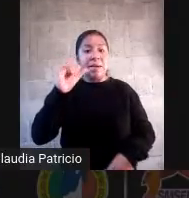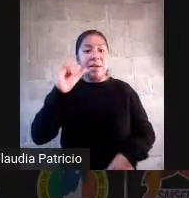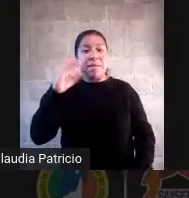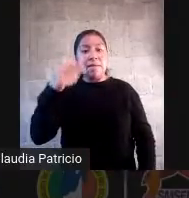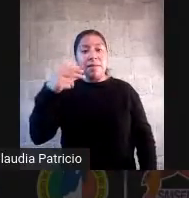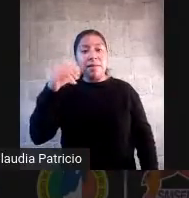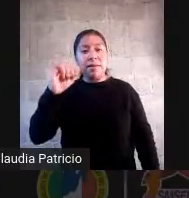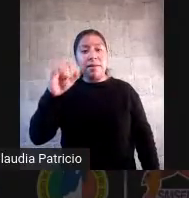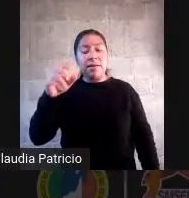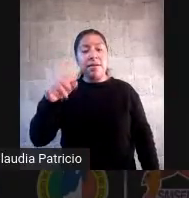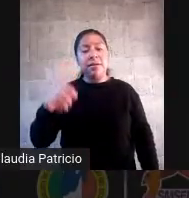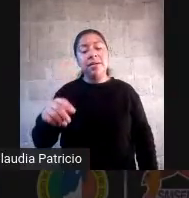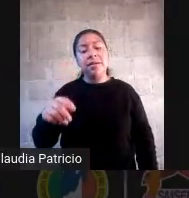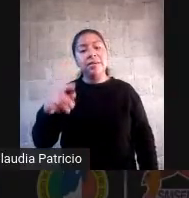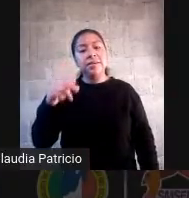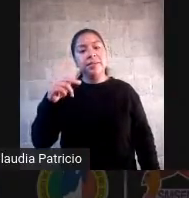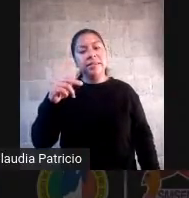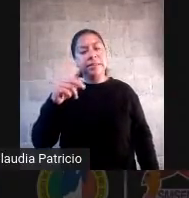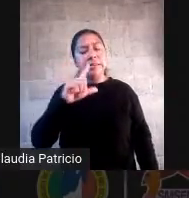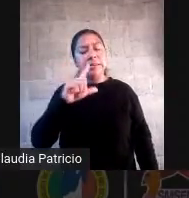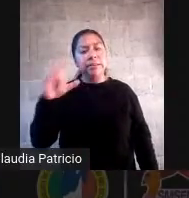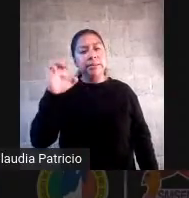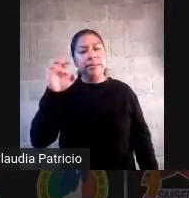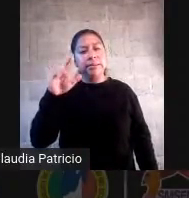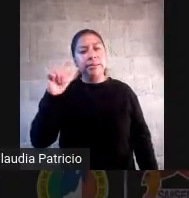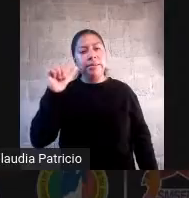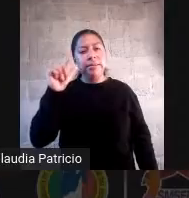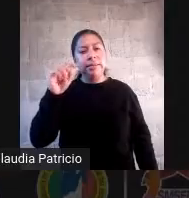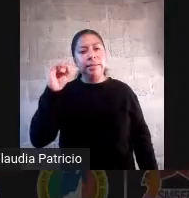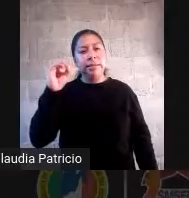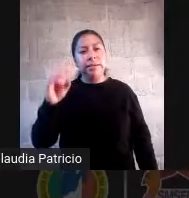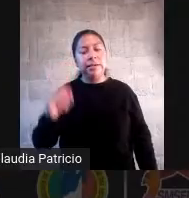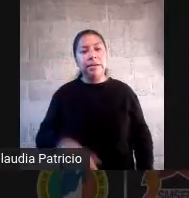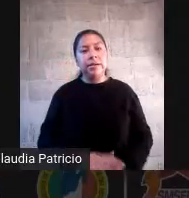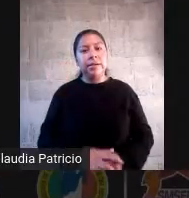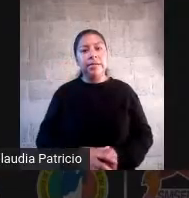preescolar revueltos con los de primaria con los de secundaria con los de high school